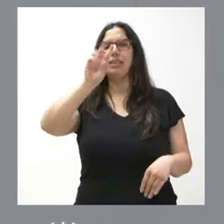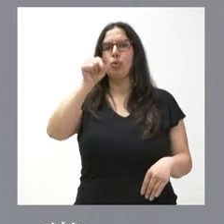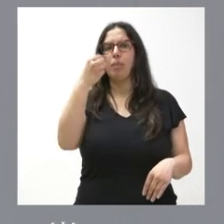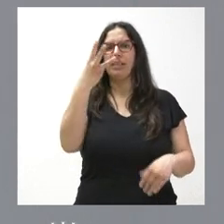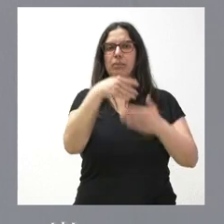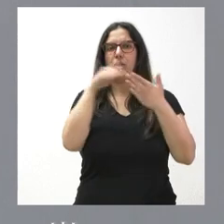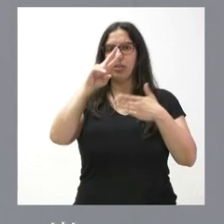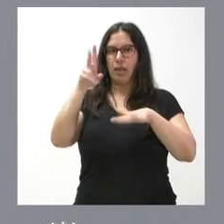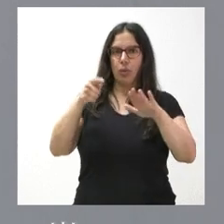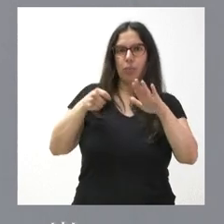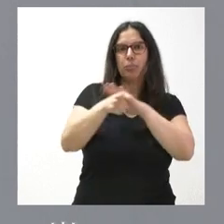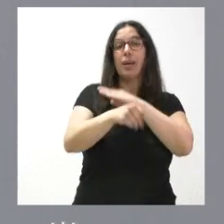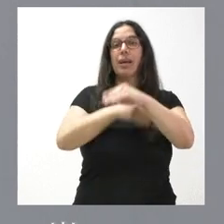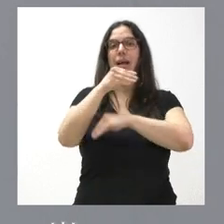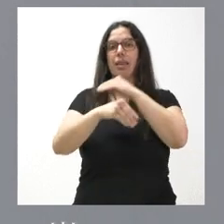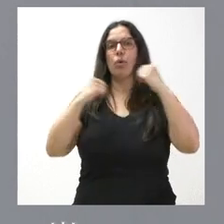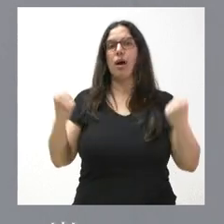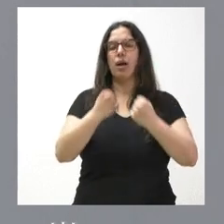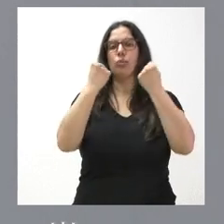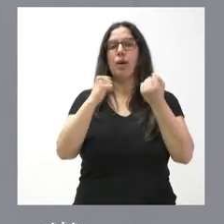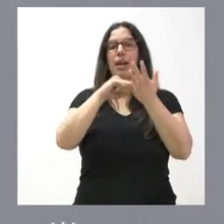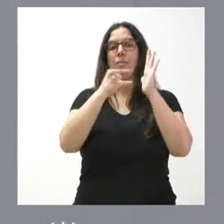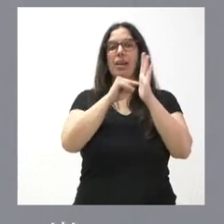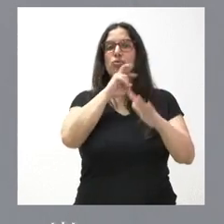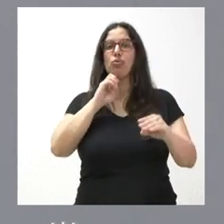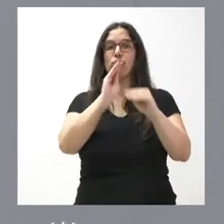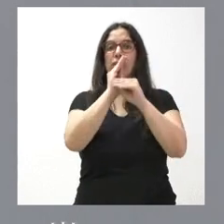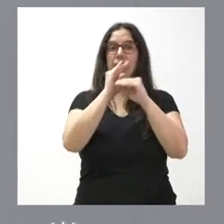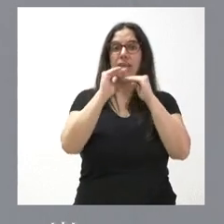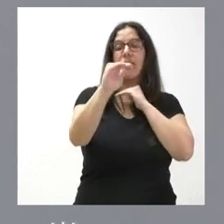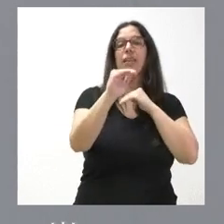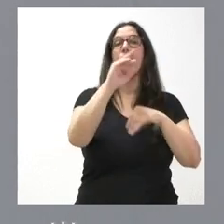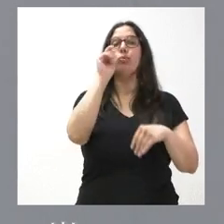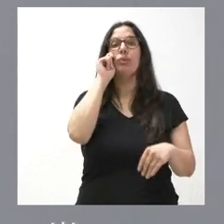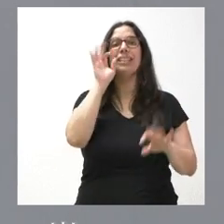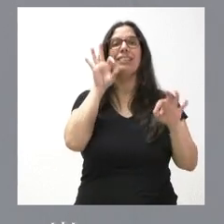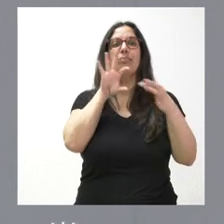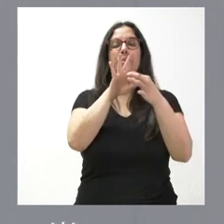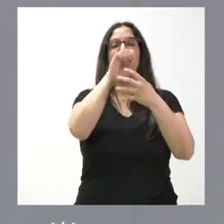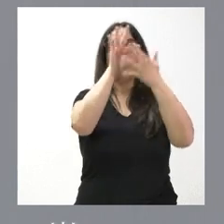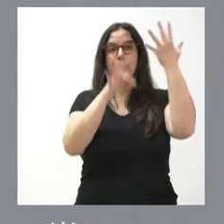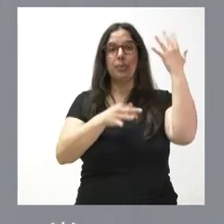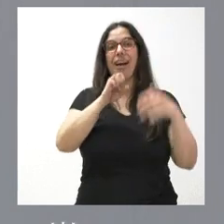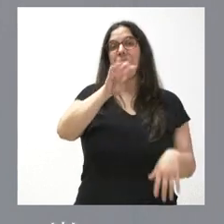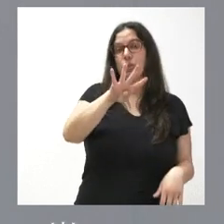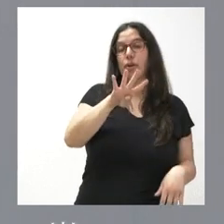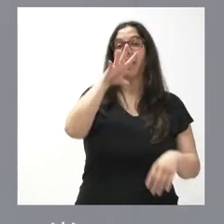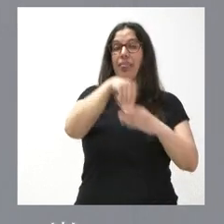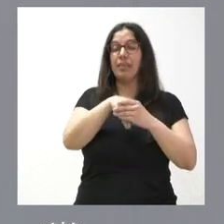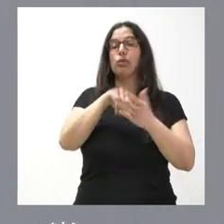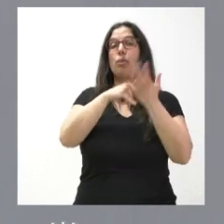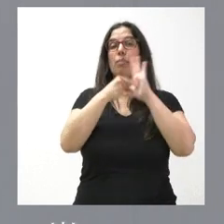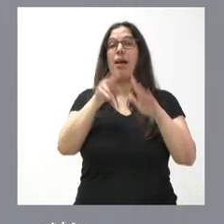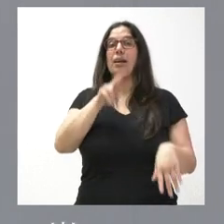es actuar en 14 planes de sostenibilidad turística en nuestra comunidad autónoma. Se enmarca dentro de lo que es el plan de recuperación,